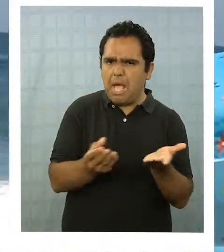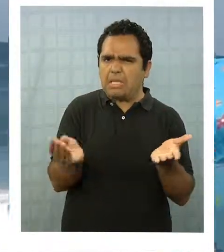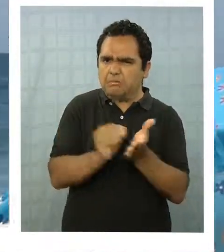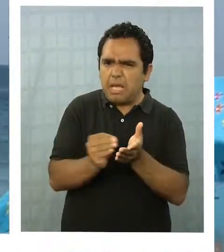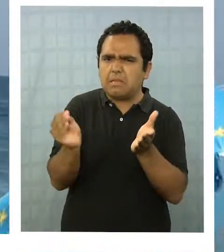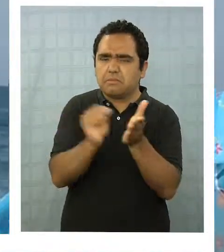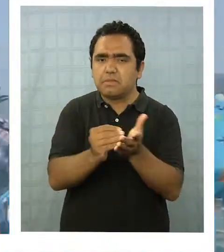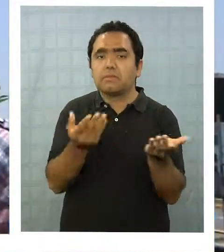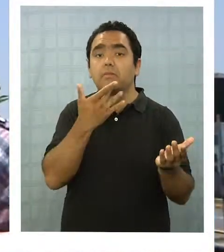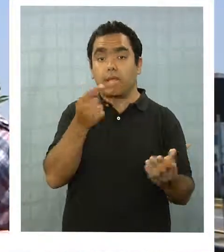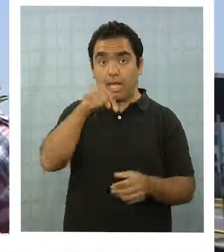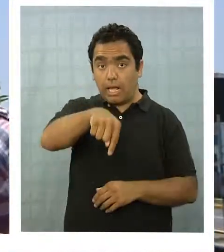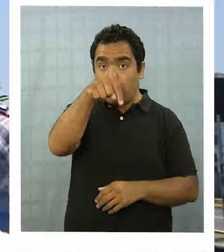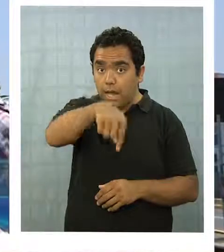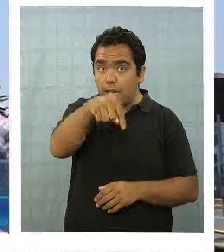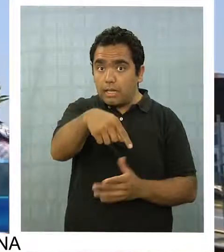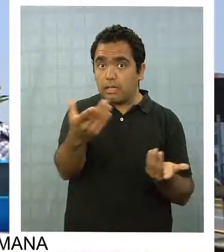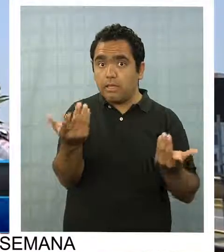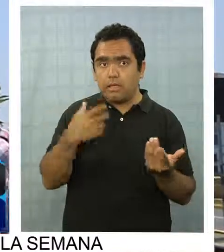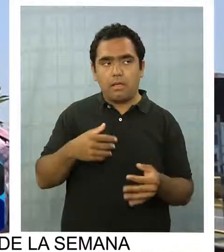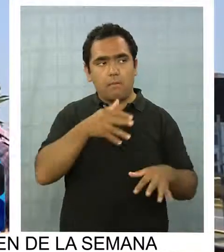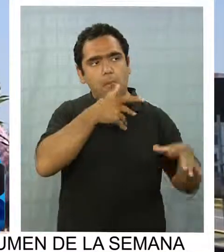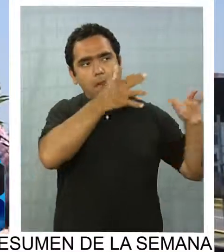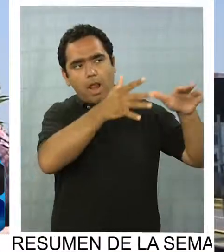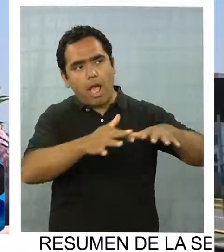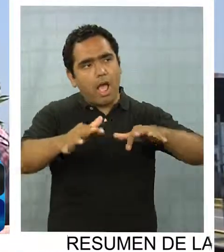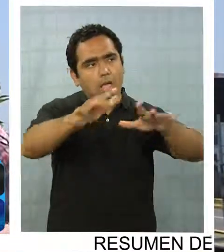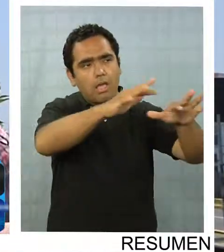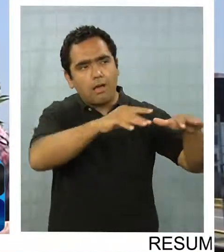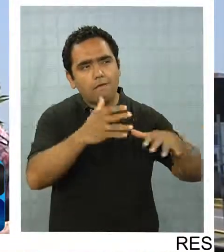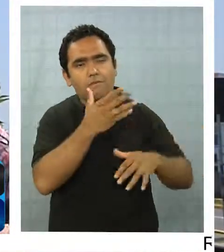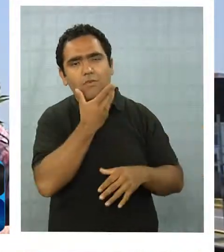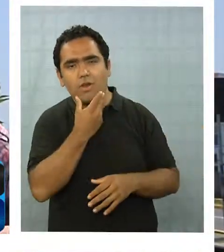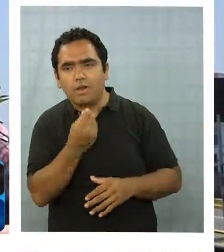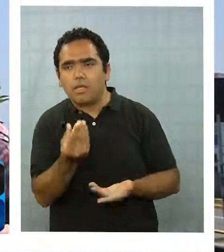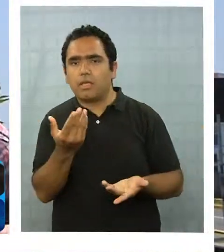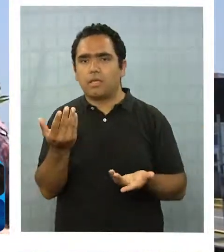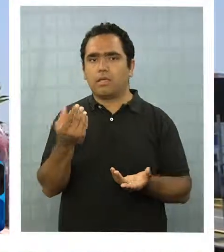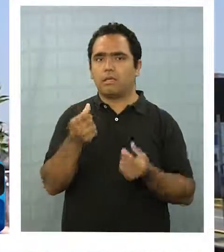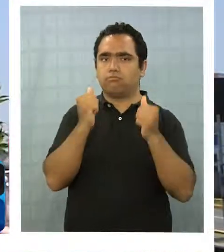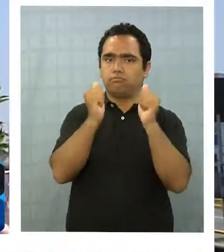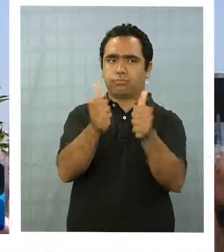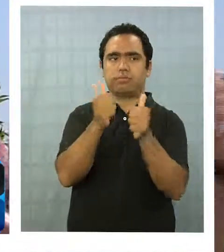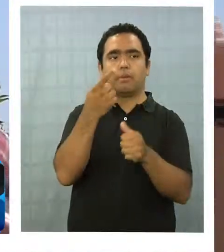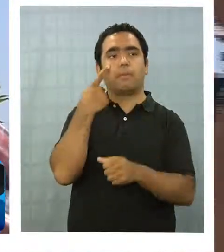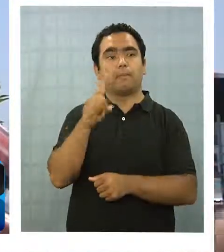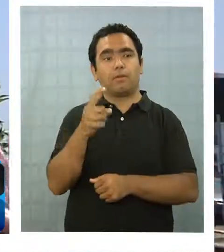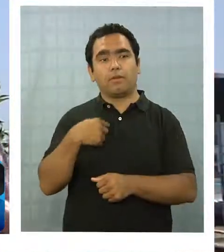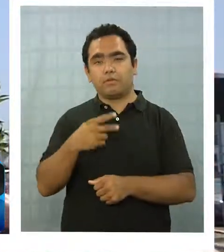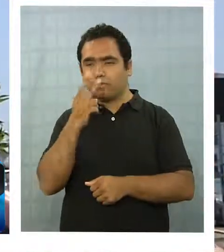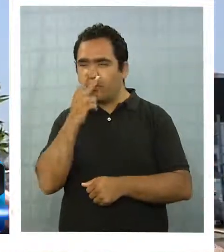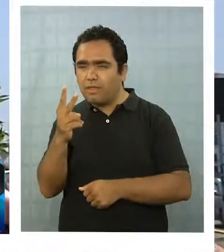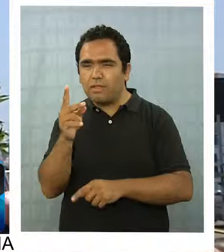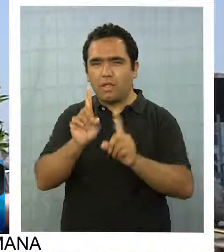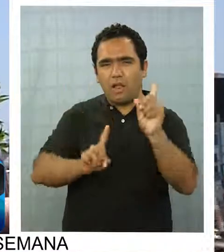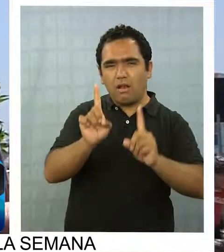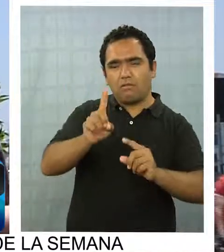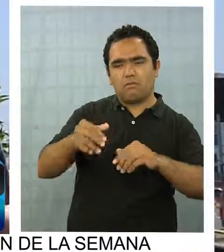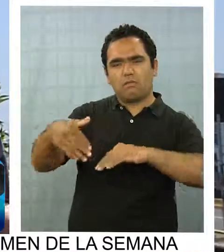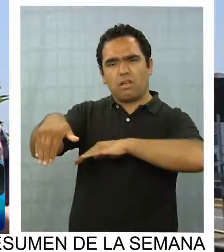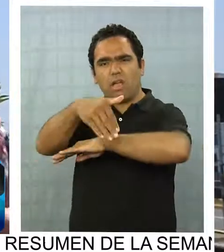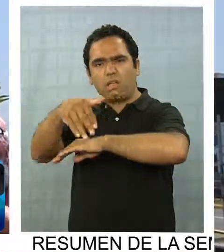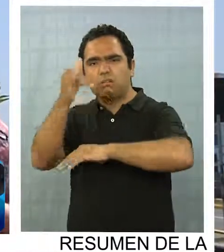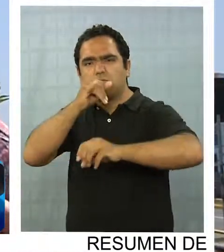todo está, pero al dedo para que sea algo impecable. Pero lo que yo he visto, las calles muy sucias, autos